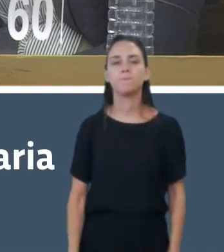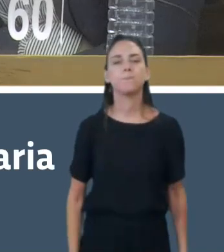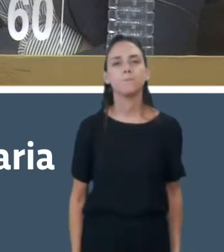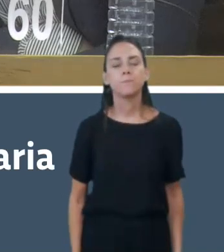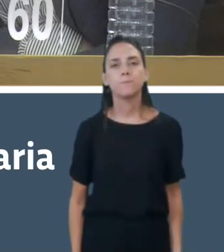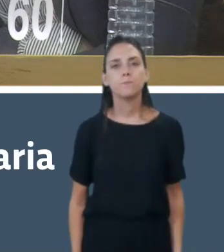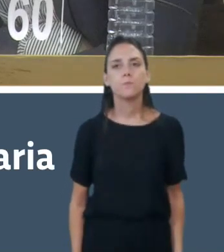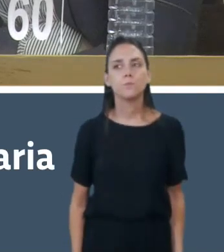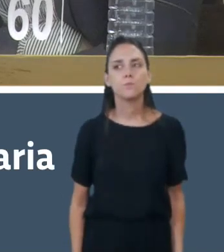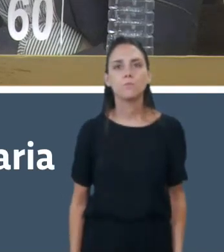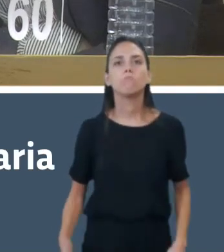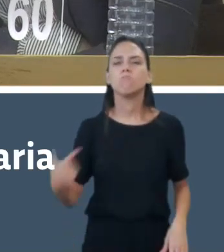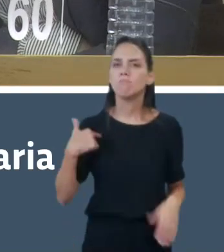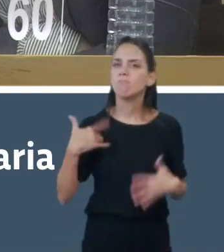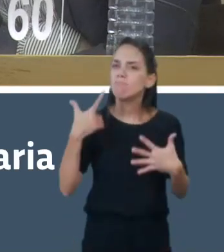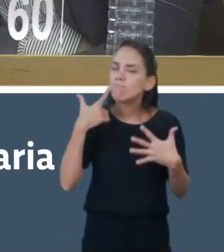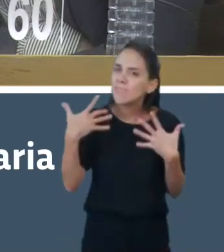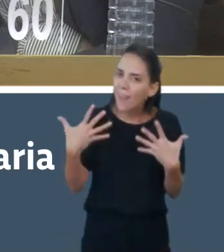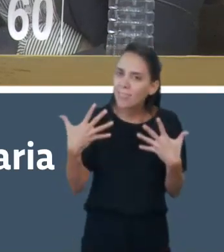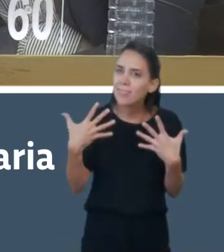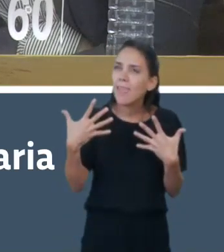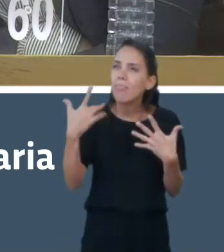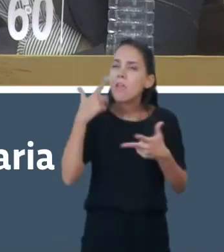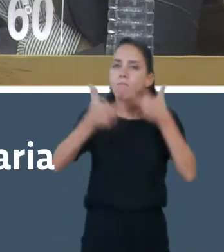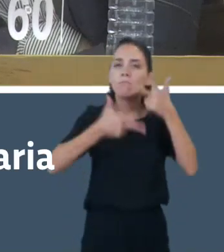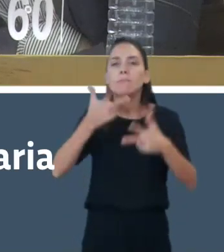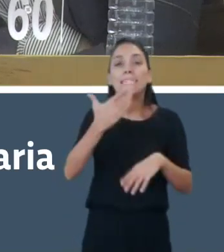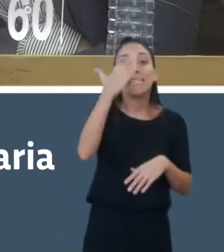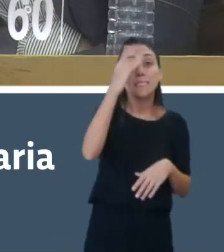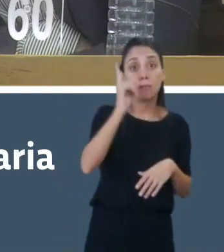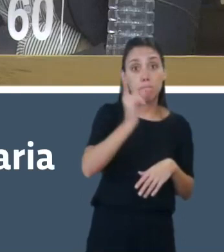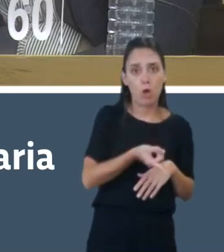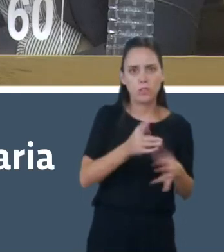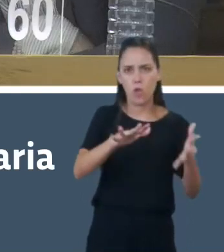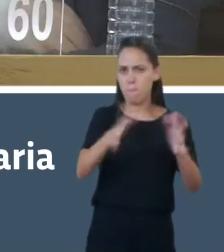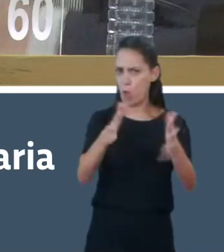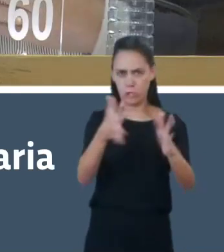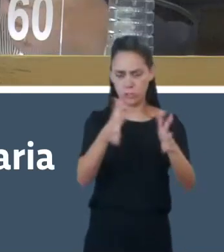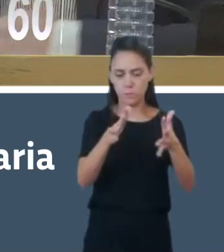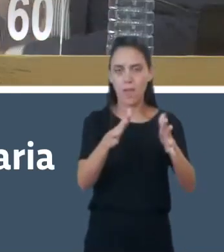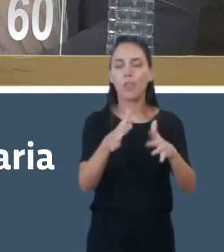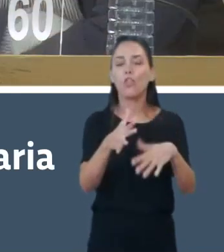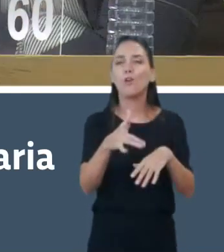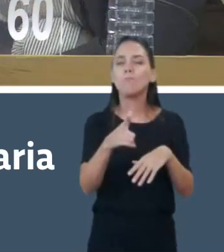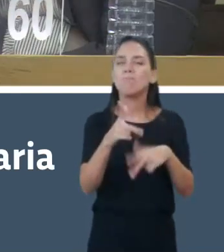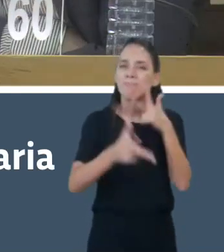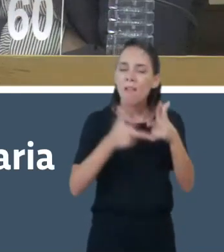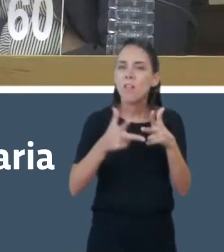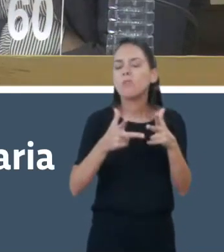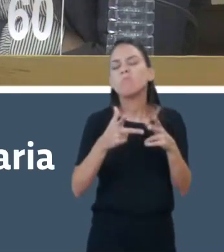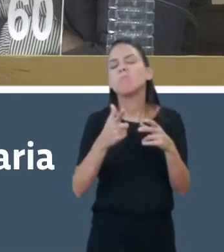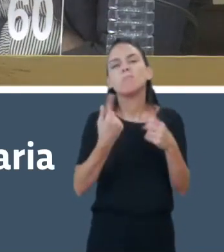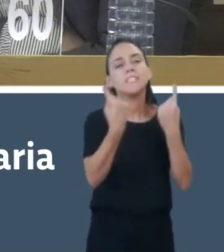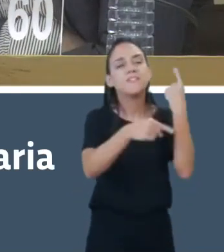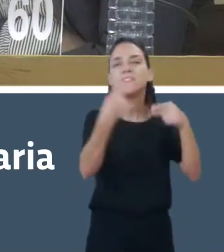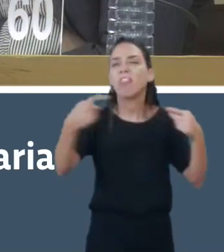Tratando de ir al porcentaje del 15% aproximado, más allá de las diferentes alícuotas que tienen